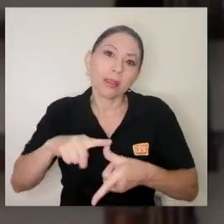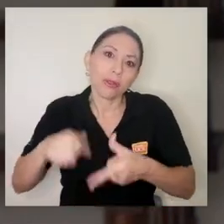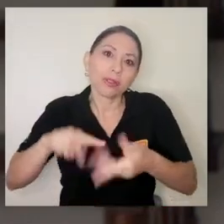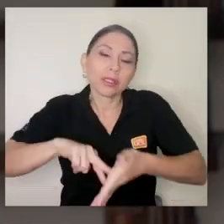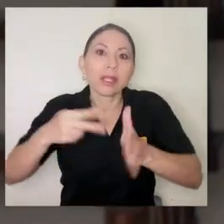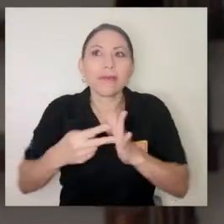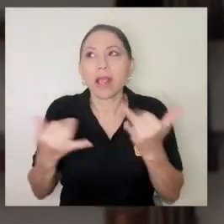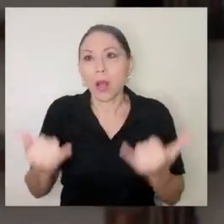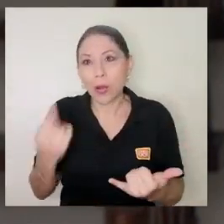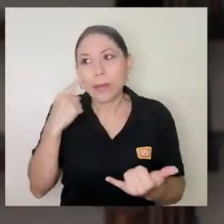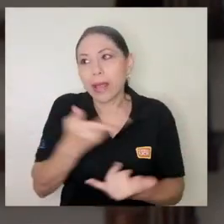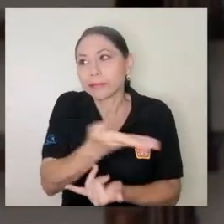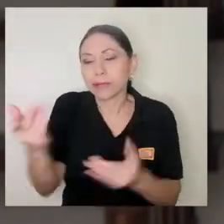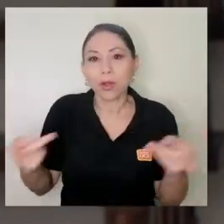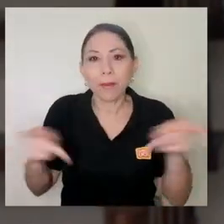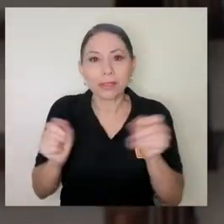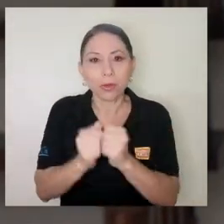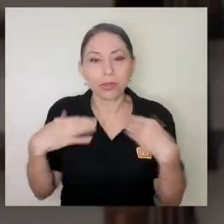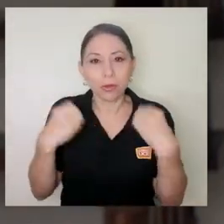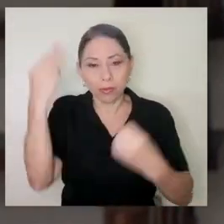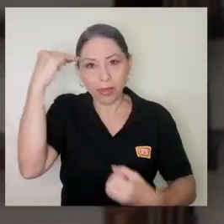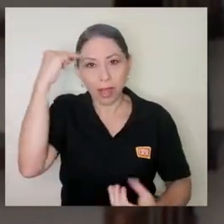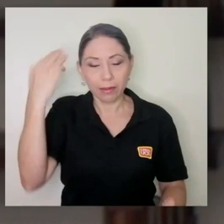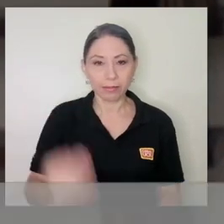precisamente nuestra salud mental esté como está